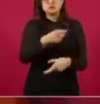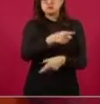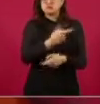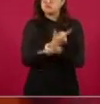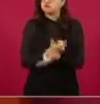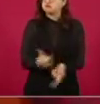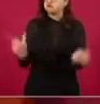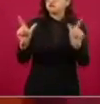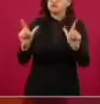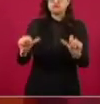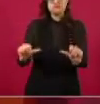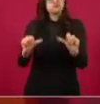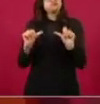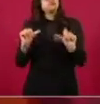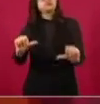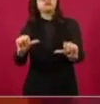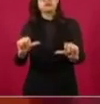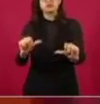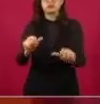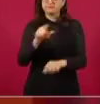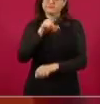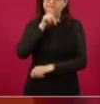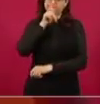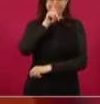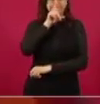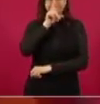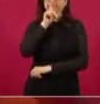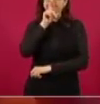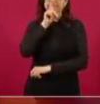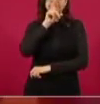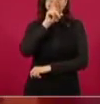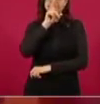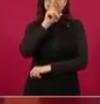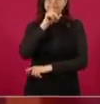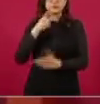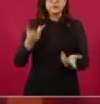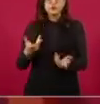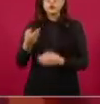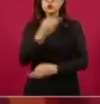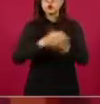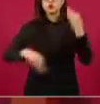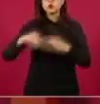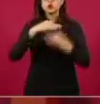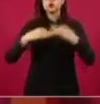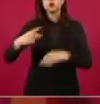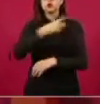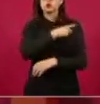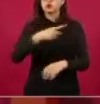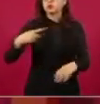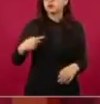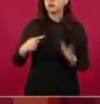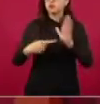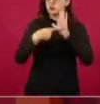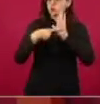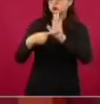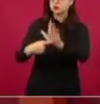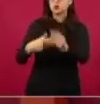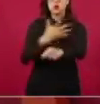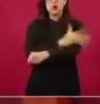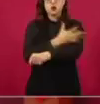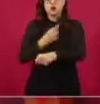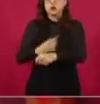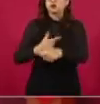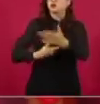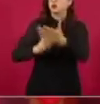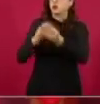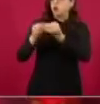Todos tenemos que informar, todos debemos